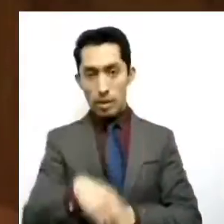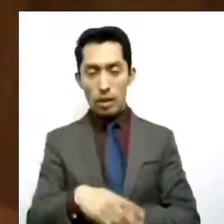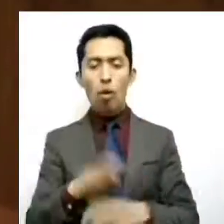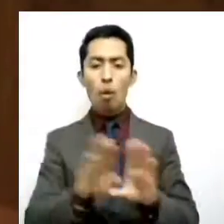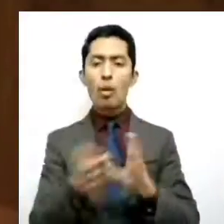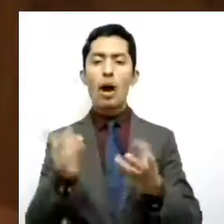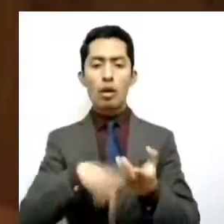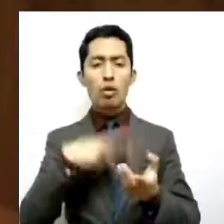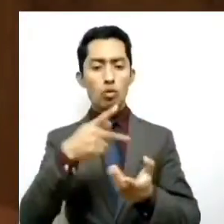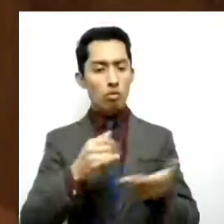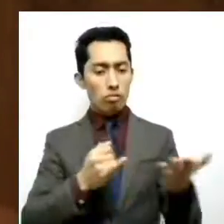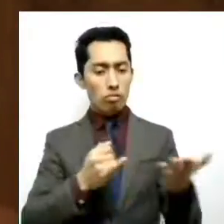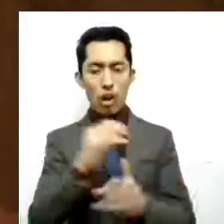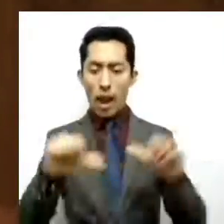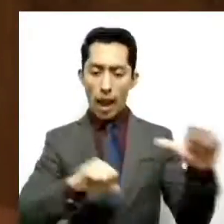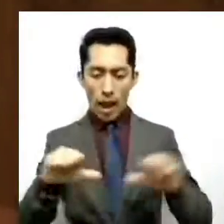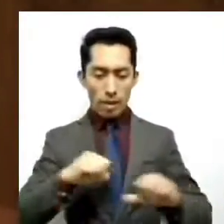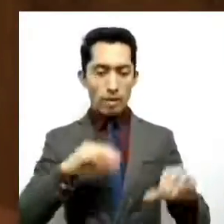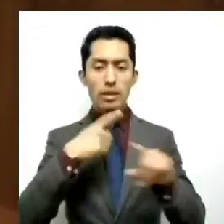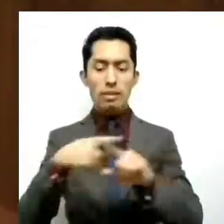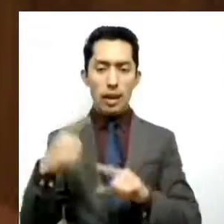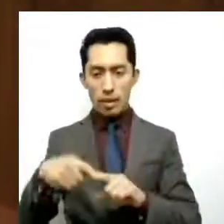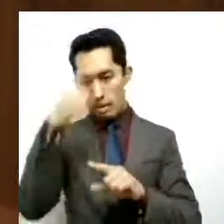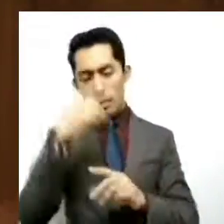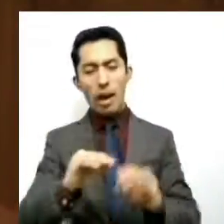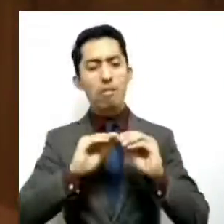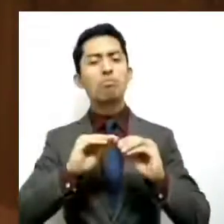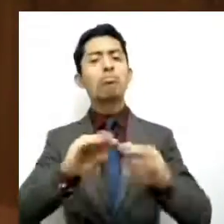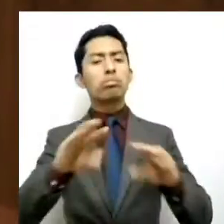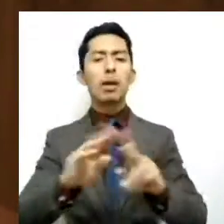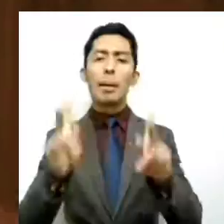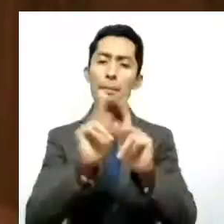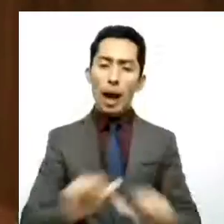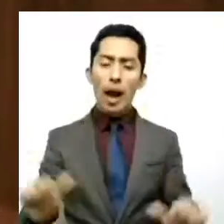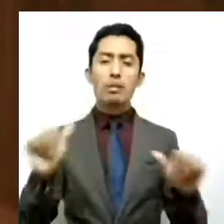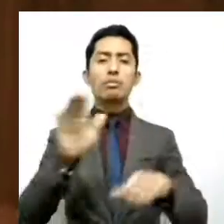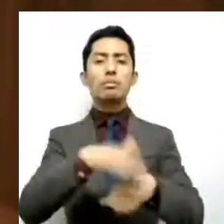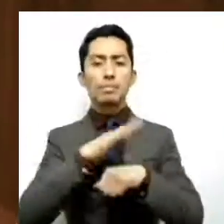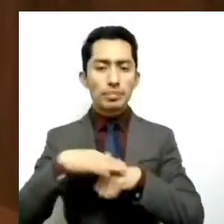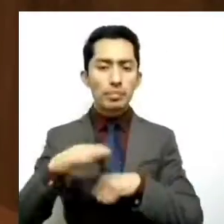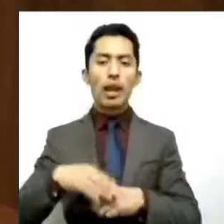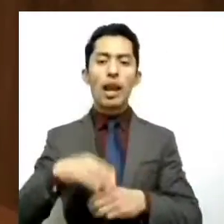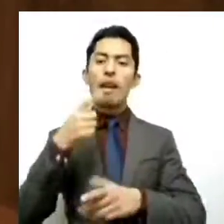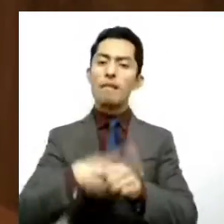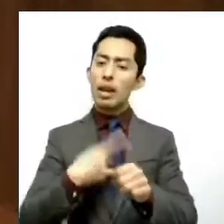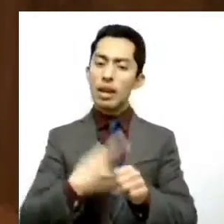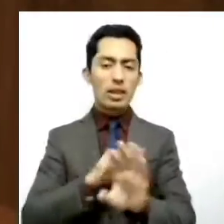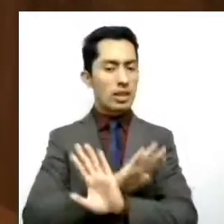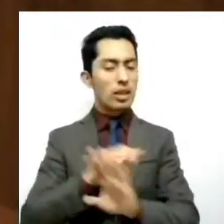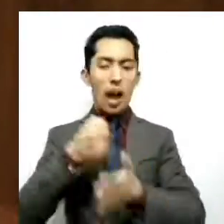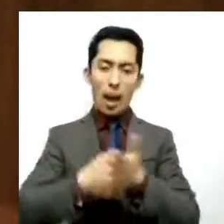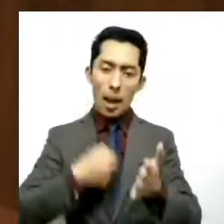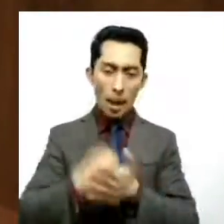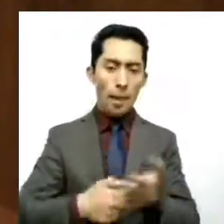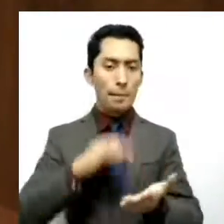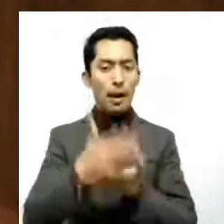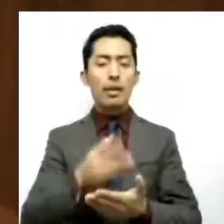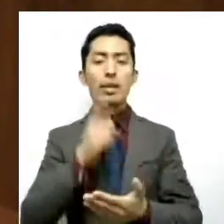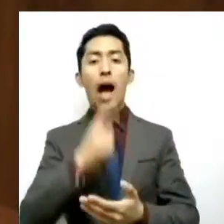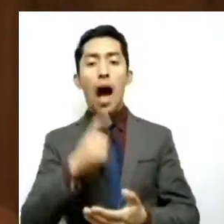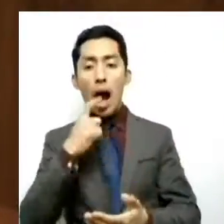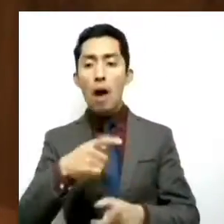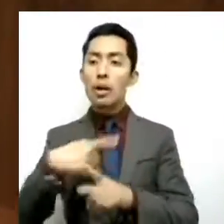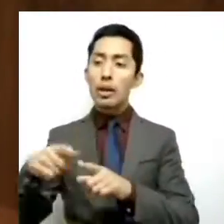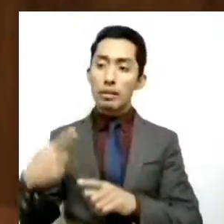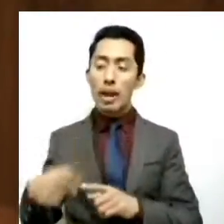encaminadas a la promoción de la paz, la lucha contra las enfermedades, el suministro de agua y saneamiento,